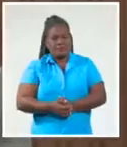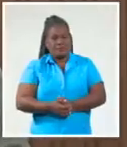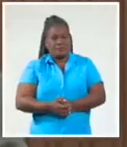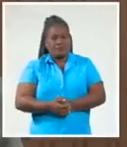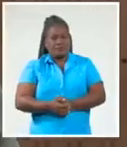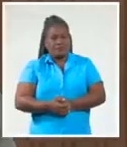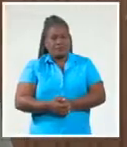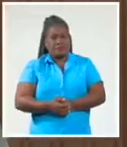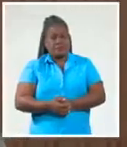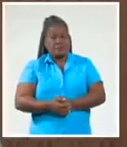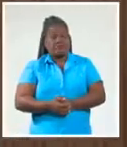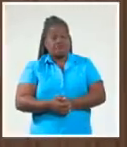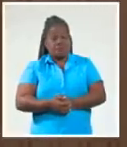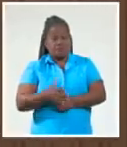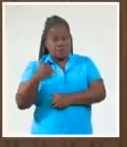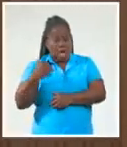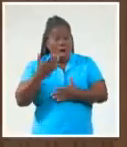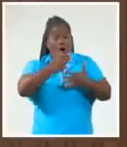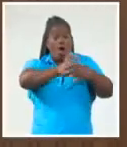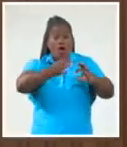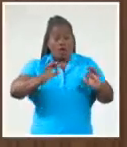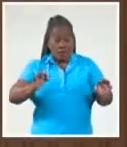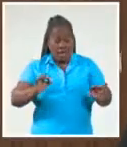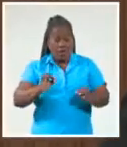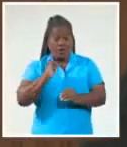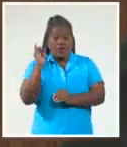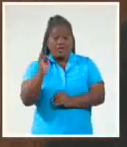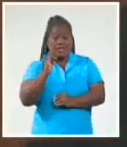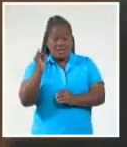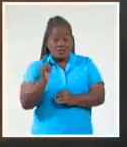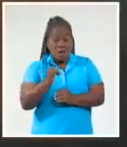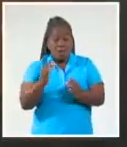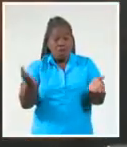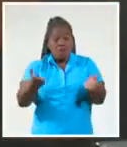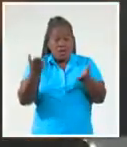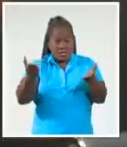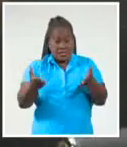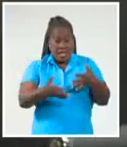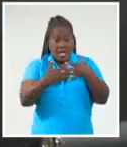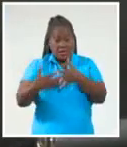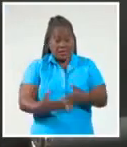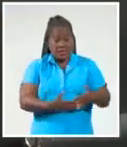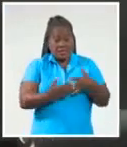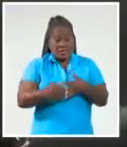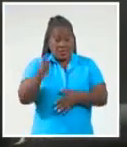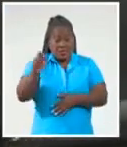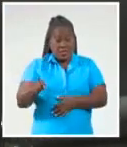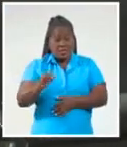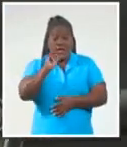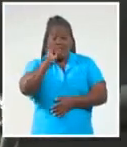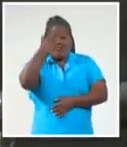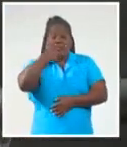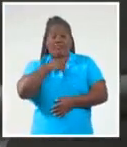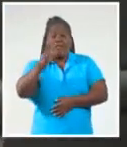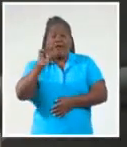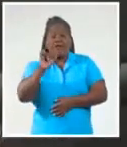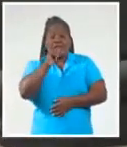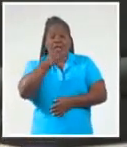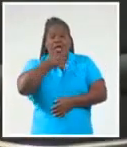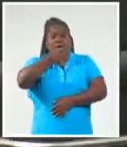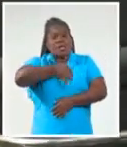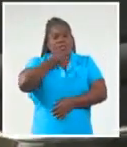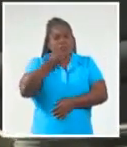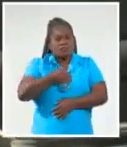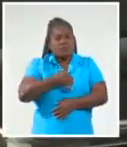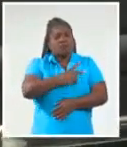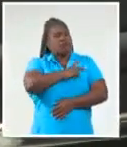El coordinador general de la Internacional Progresista, el estadounidense David Alder, elogió la voluntad de